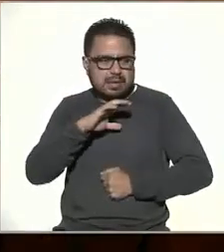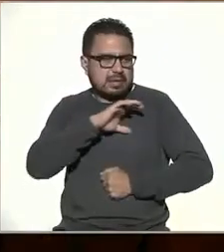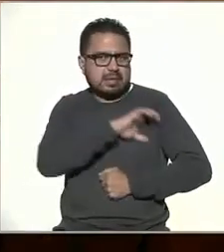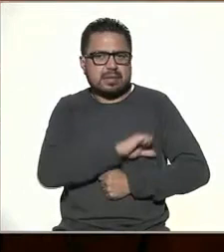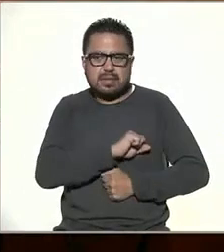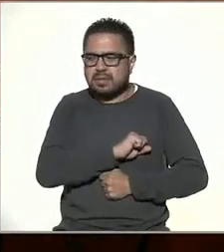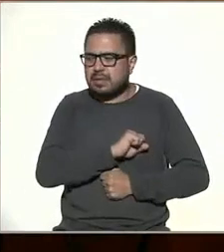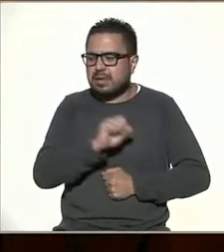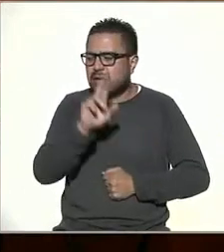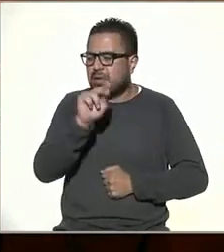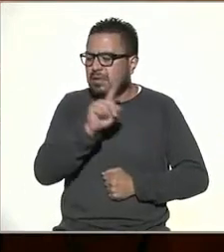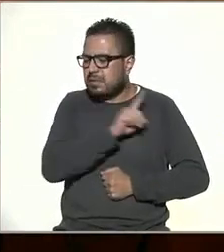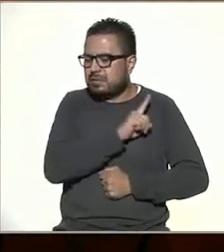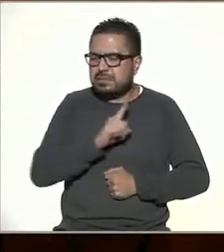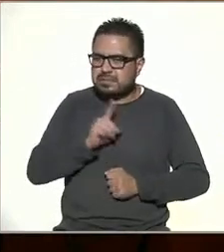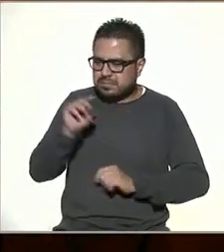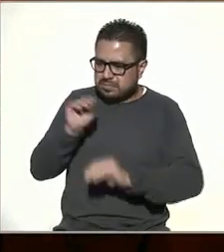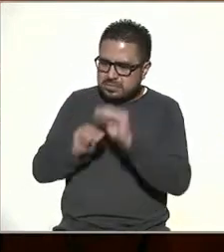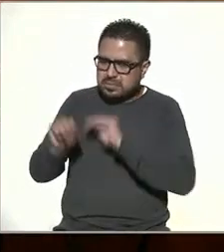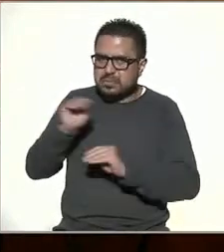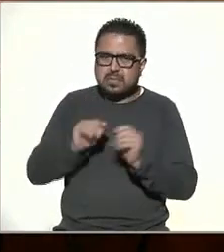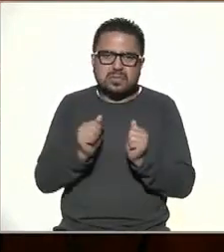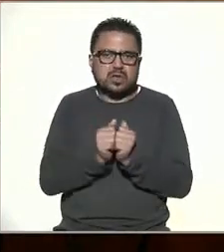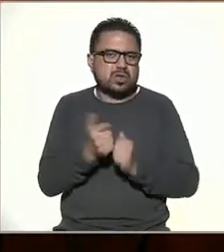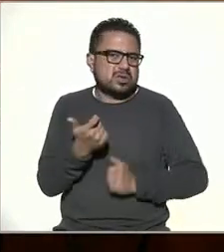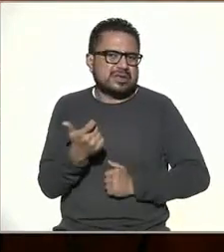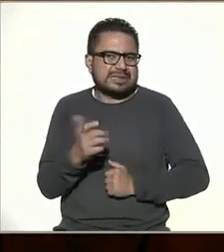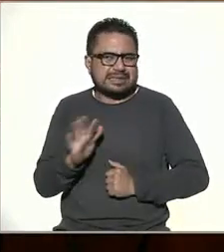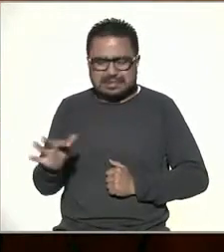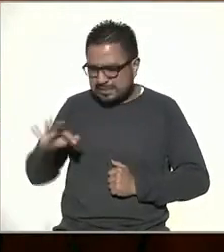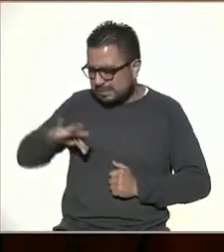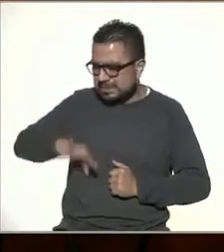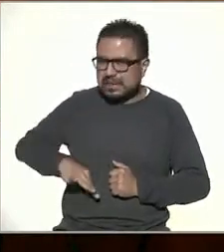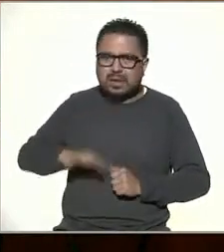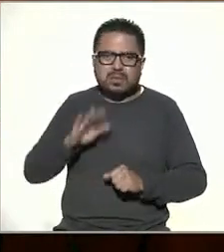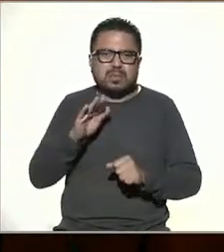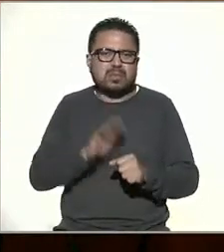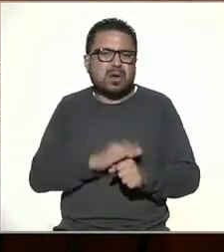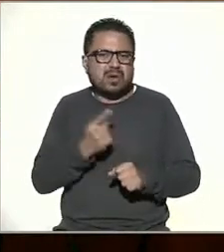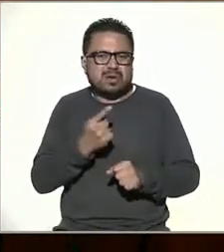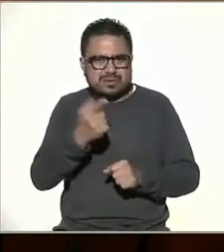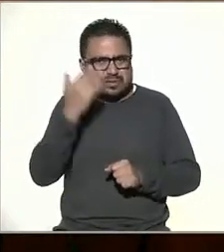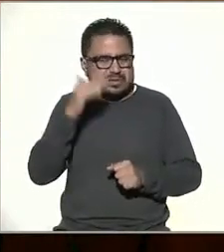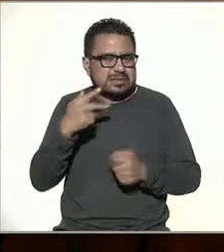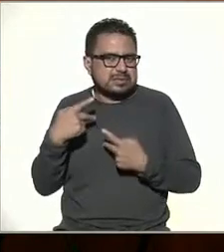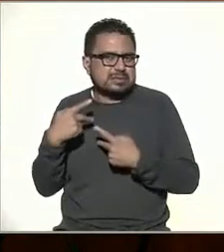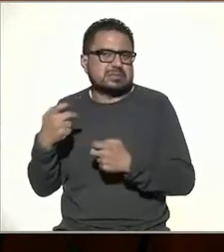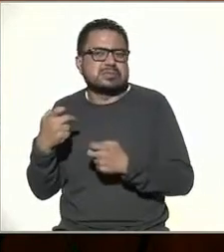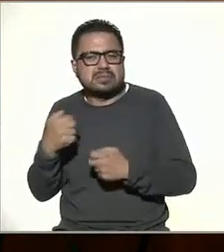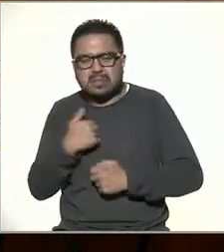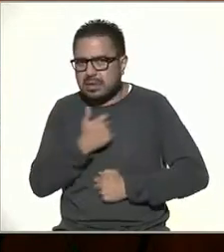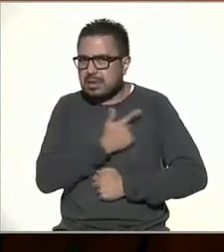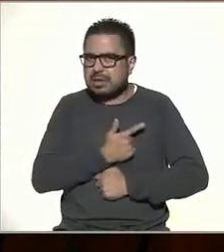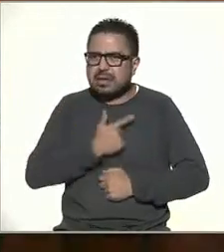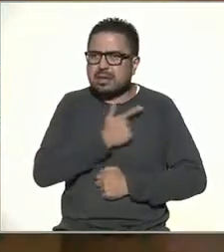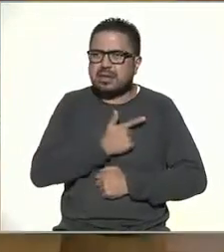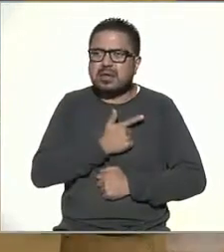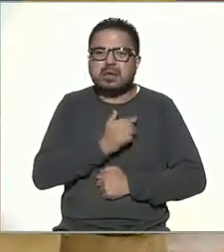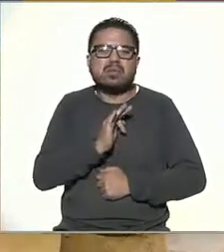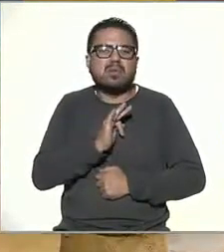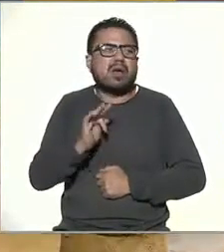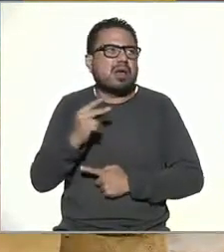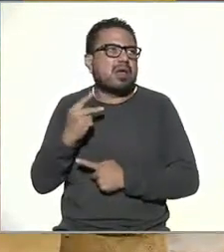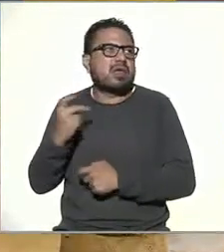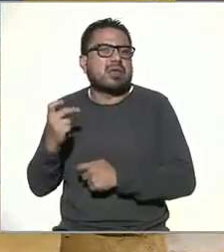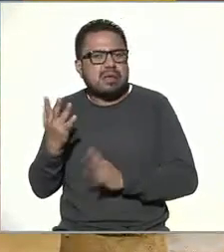no tener que moverme con dinero físico, Es como que por temas de seguridad, me gusta que me puedan traquear, no todo el